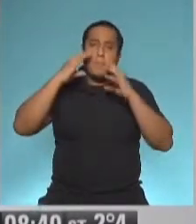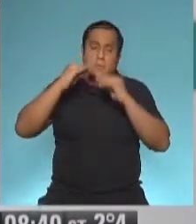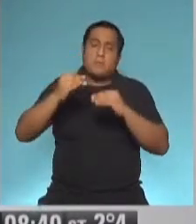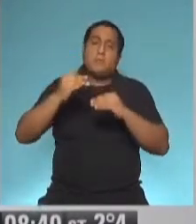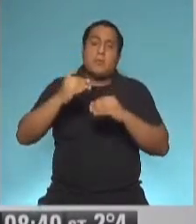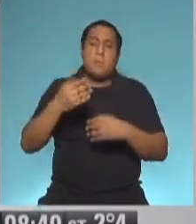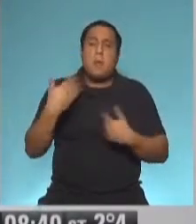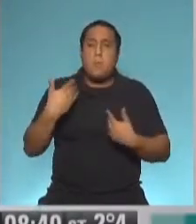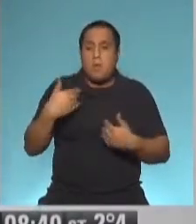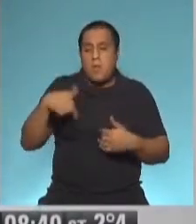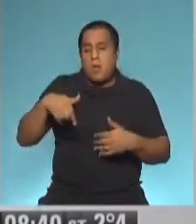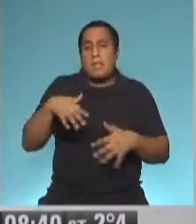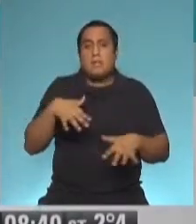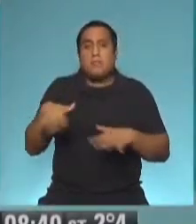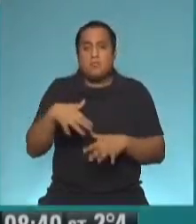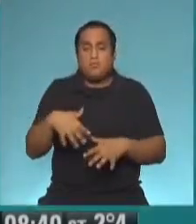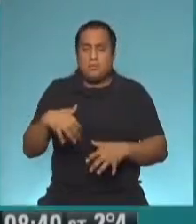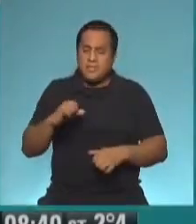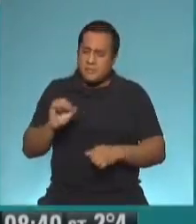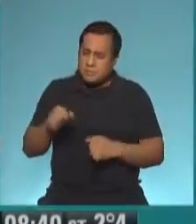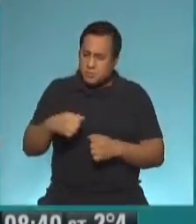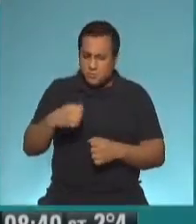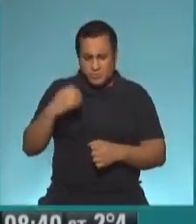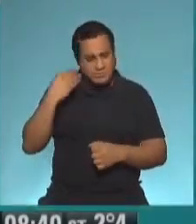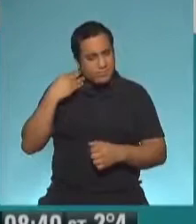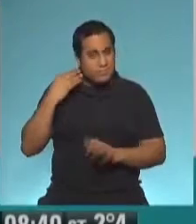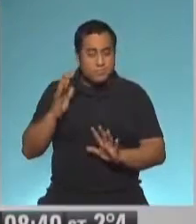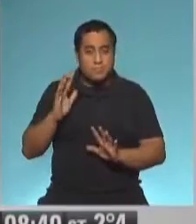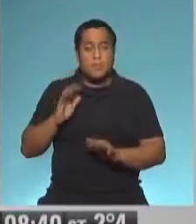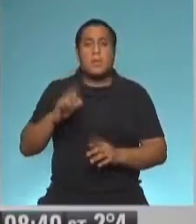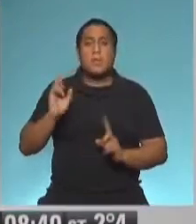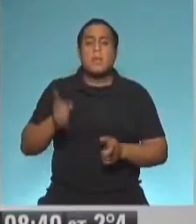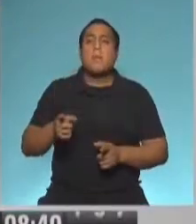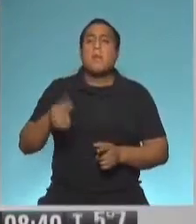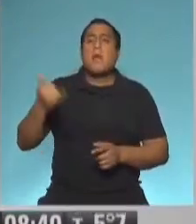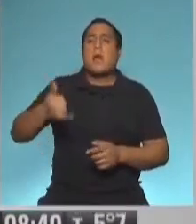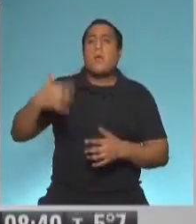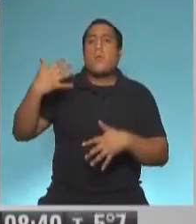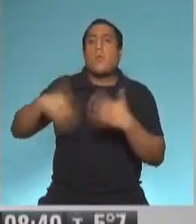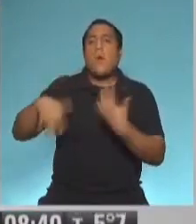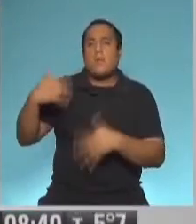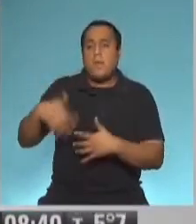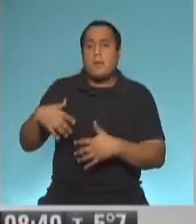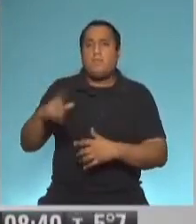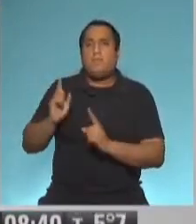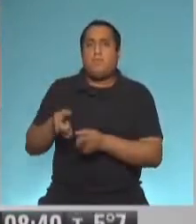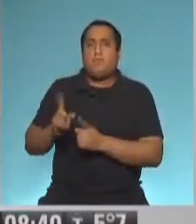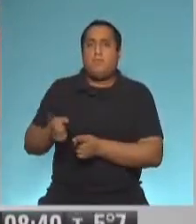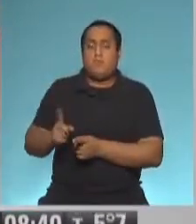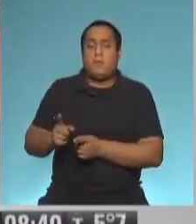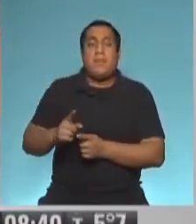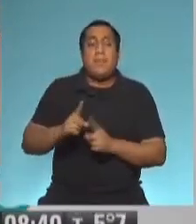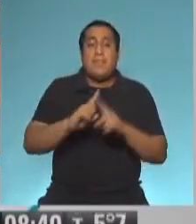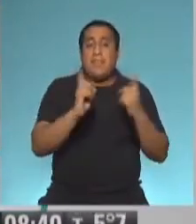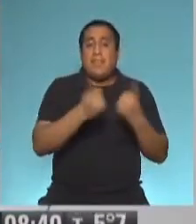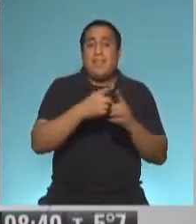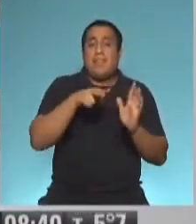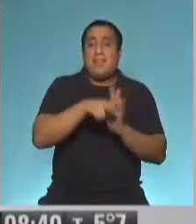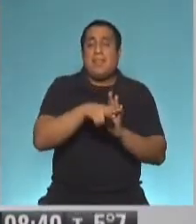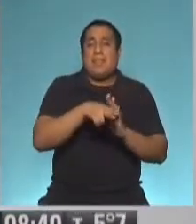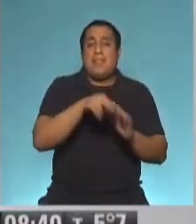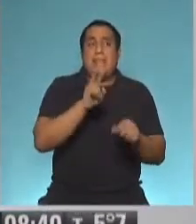enfrentar estos momentos de estrés. Y hay también una guardia permanente donde de las terapias intensivas se pueden